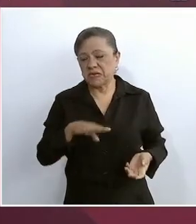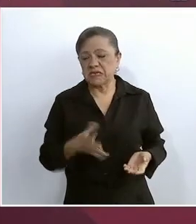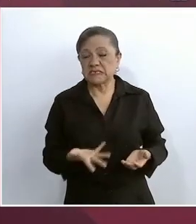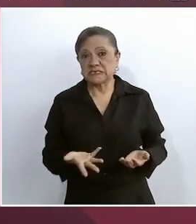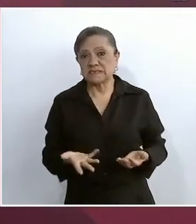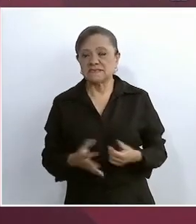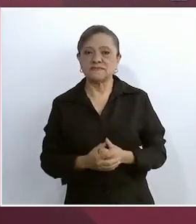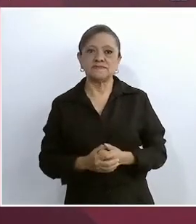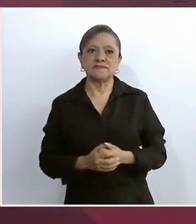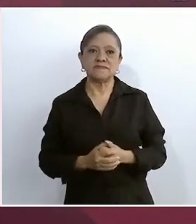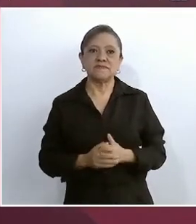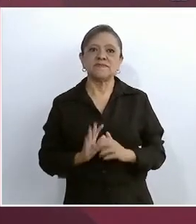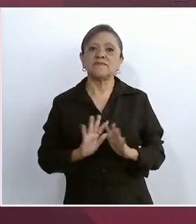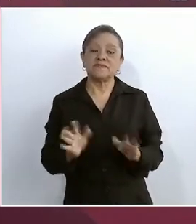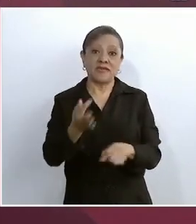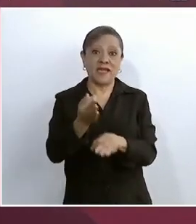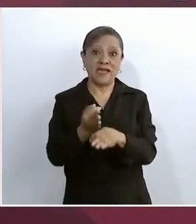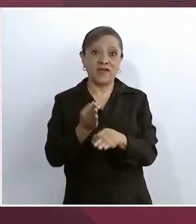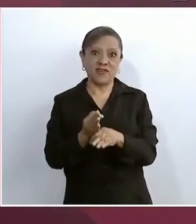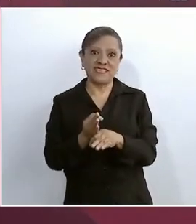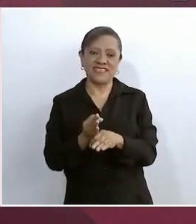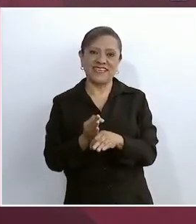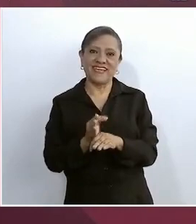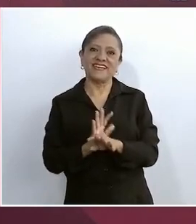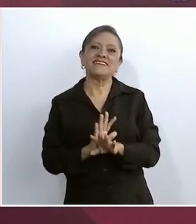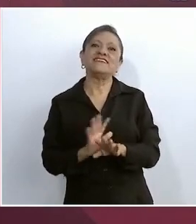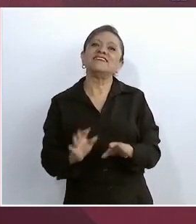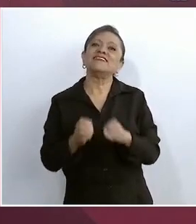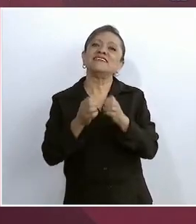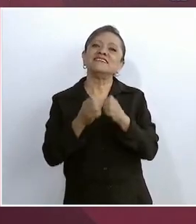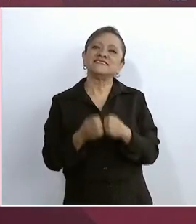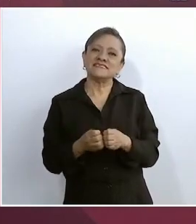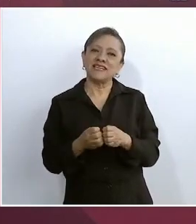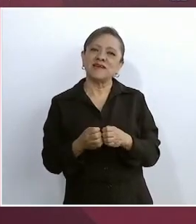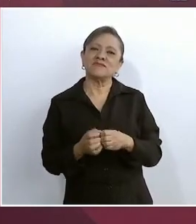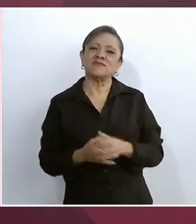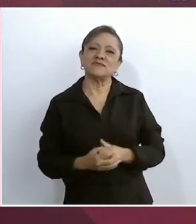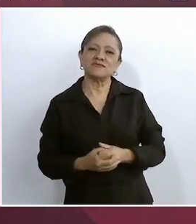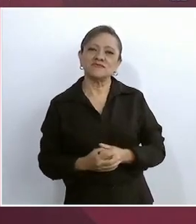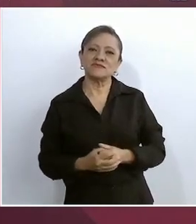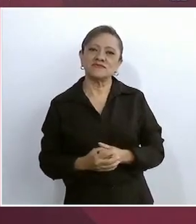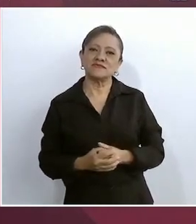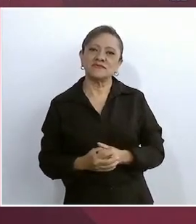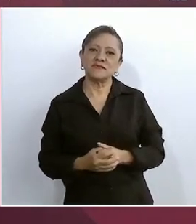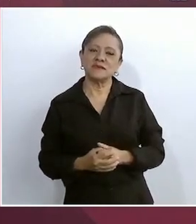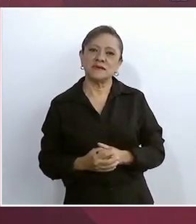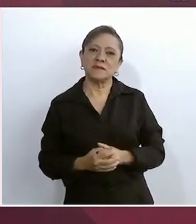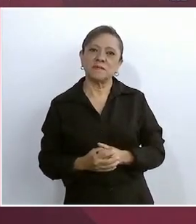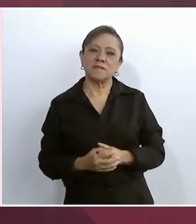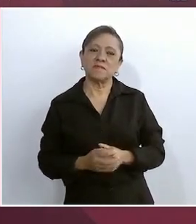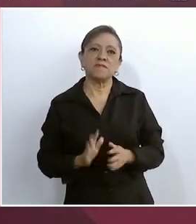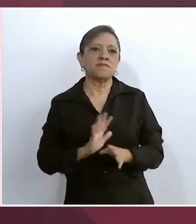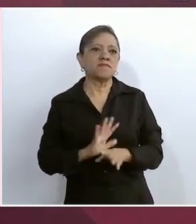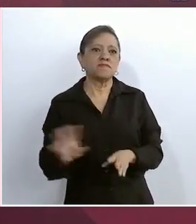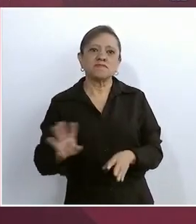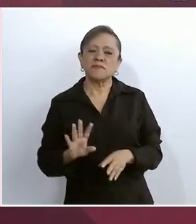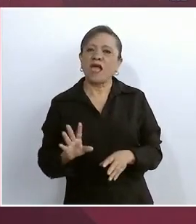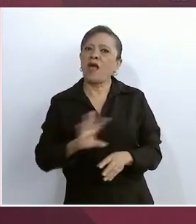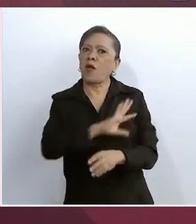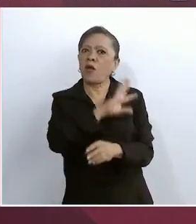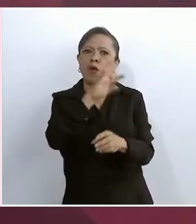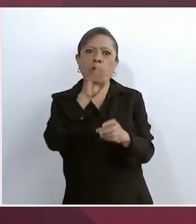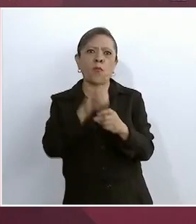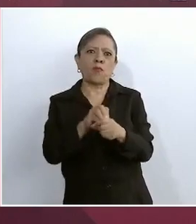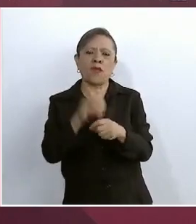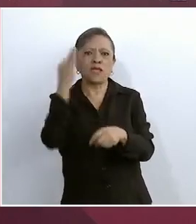ahora ya estamos ocupados de tiempo completo en todo